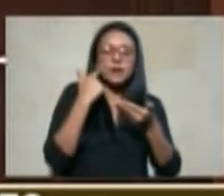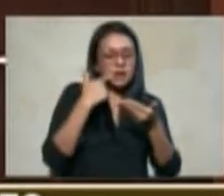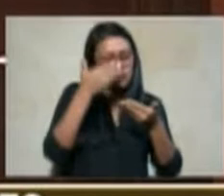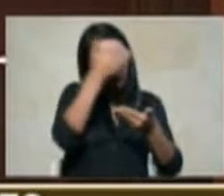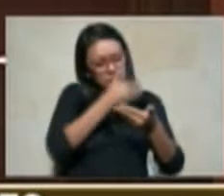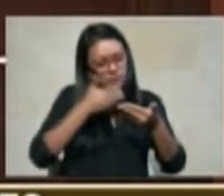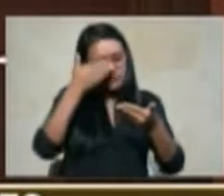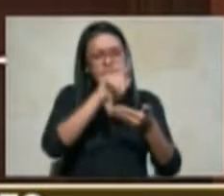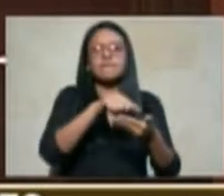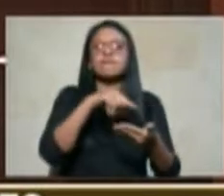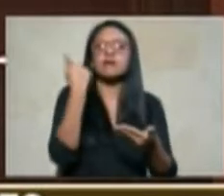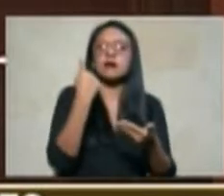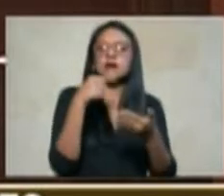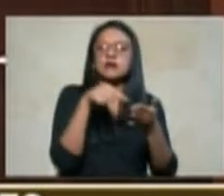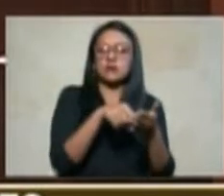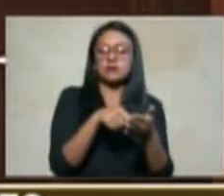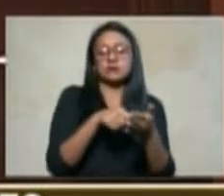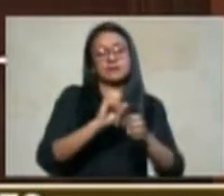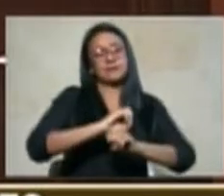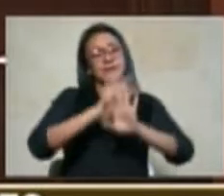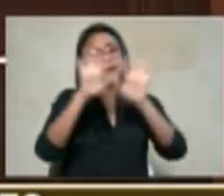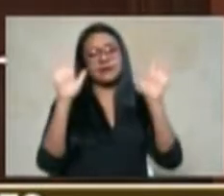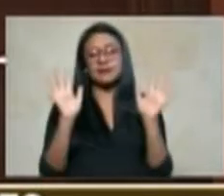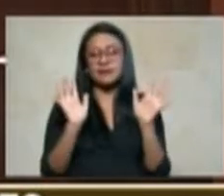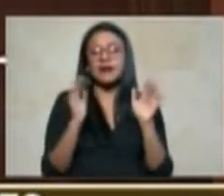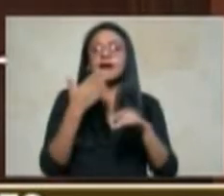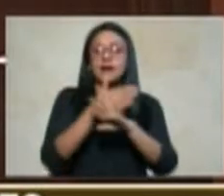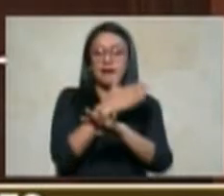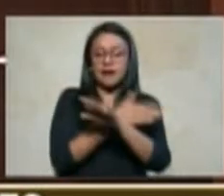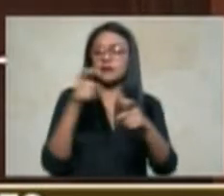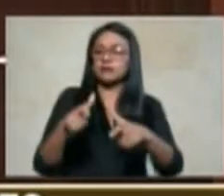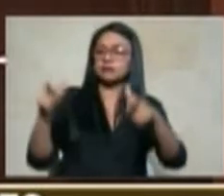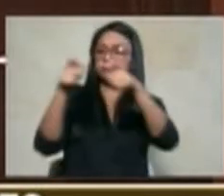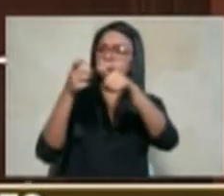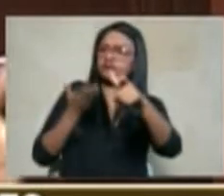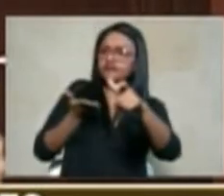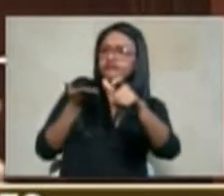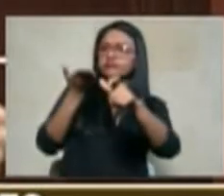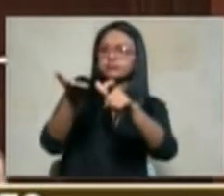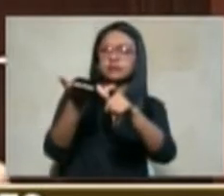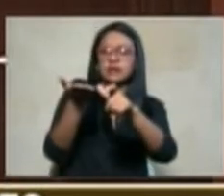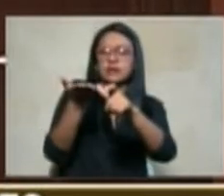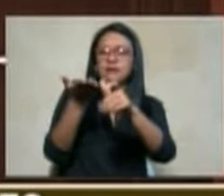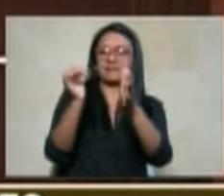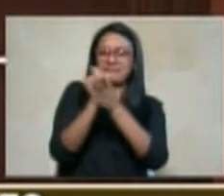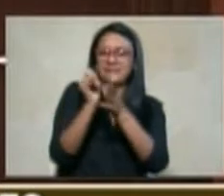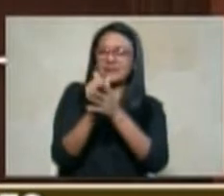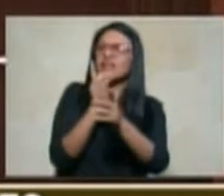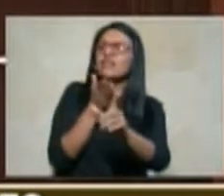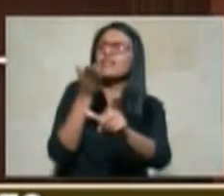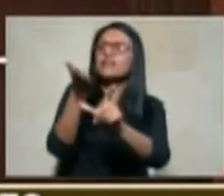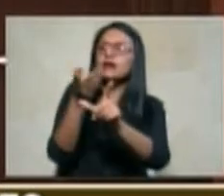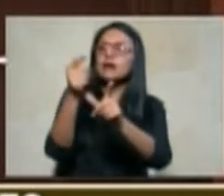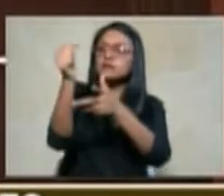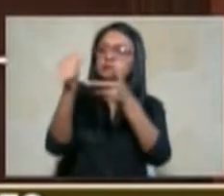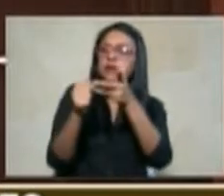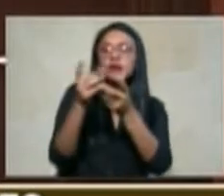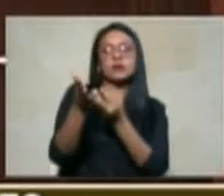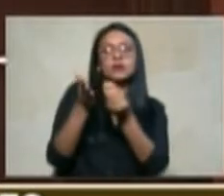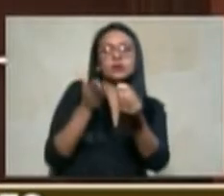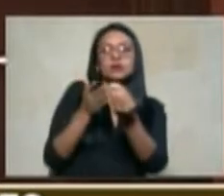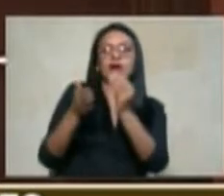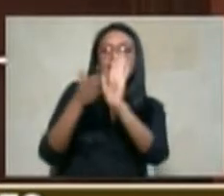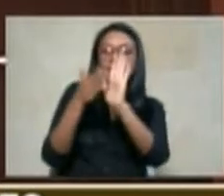supuesto alegar ante la corte suprema de justicia ante su sala civil las condiciones y argumentos que lo lleven a